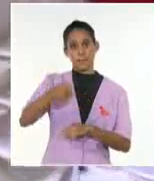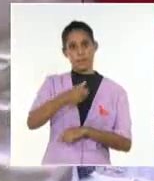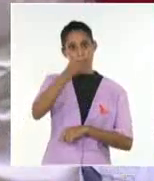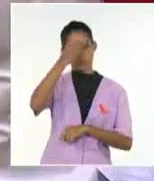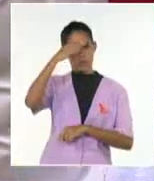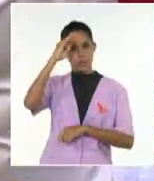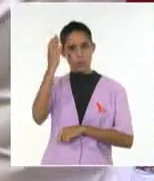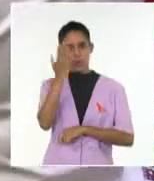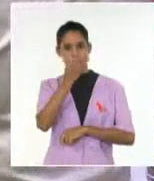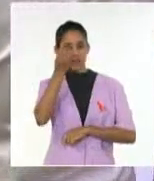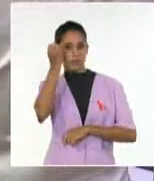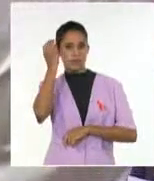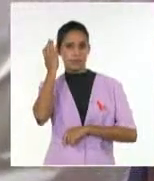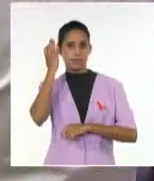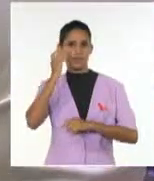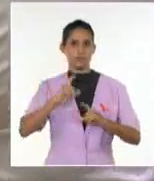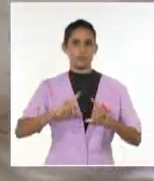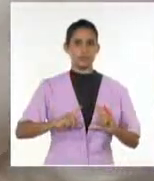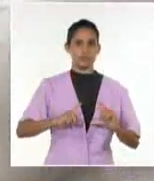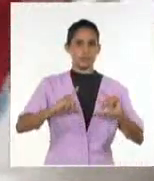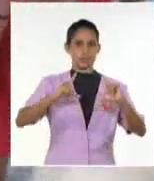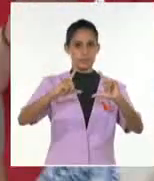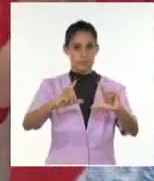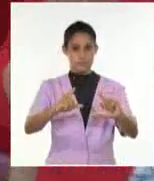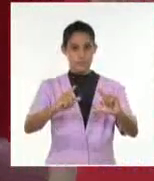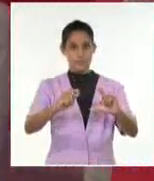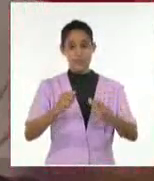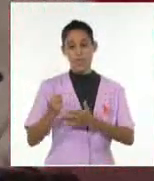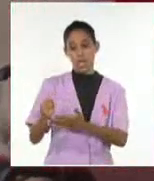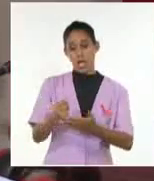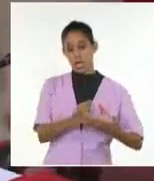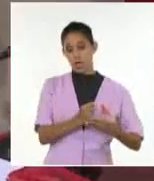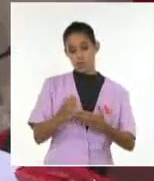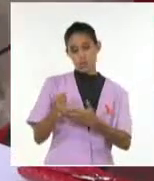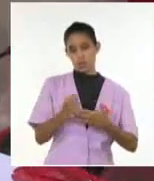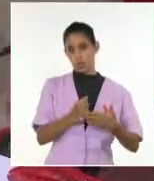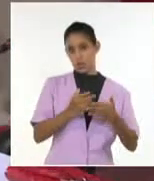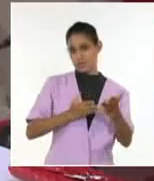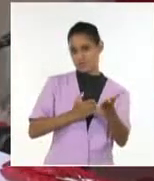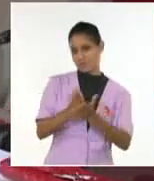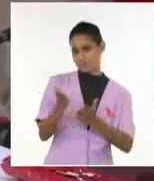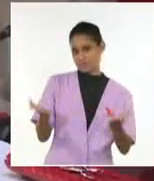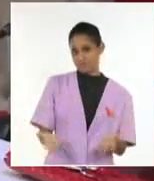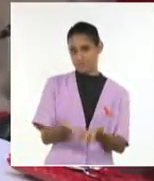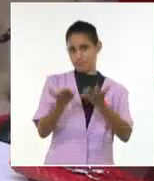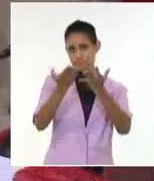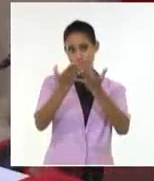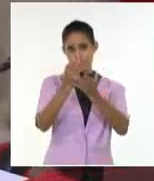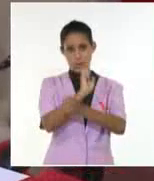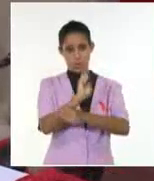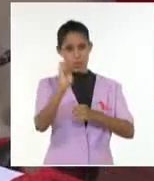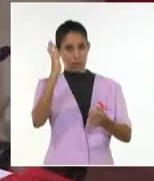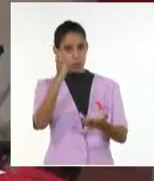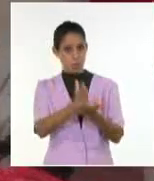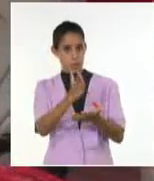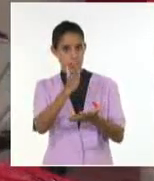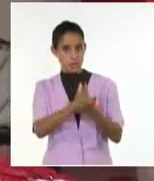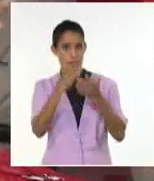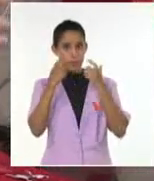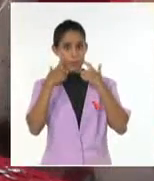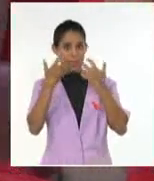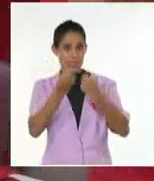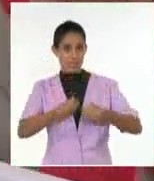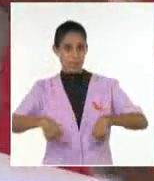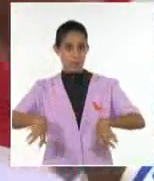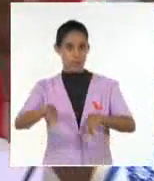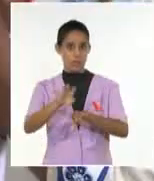la República, Miguel Díaz Canel Bermúdez, por sus contribuciones como continuador e impulsor de la obra educacional en las actuales condiciones